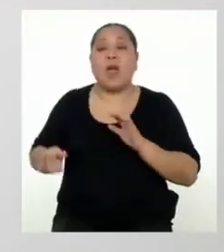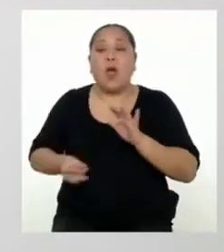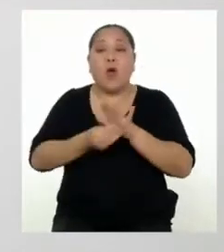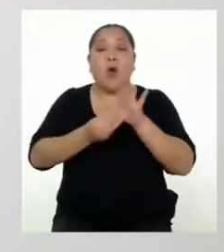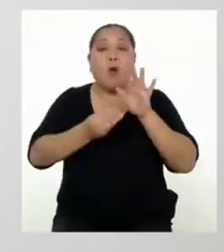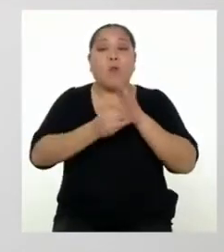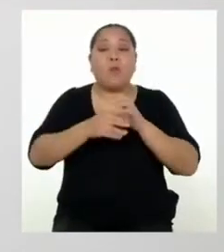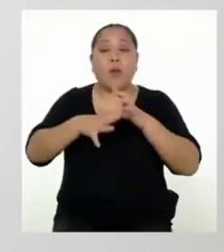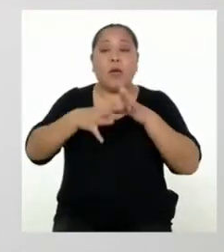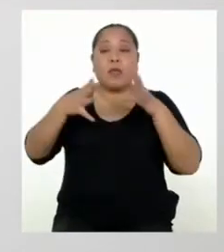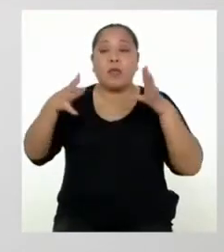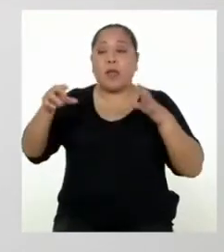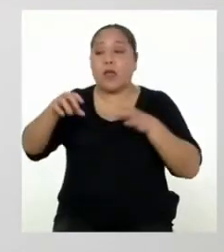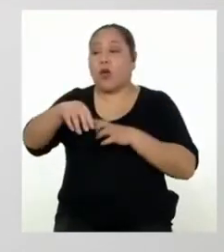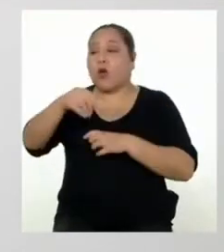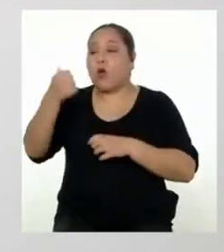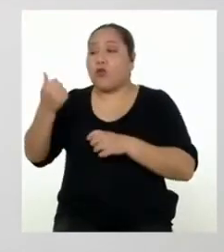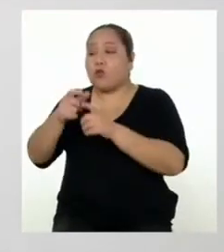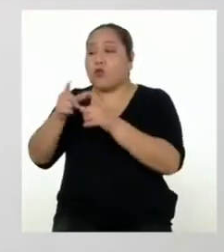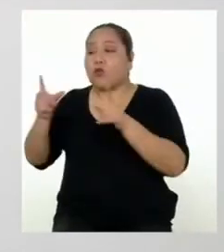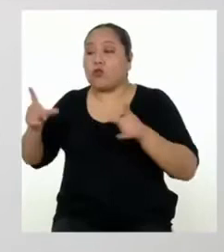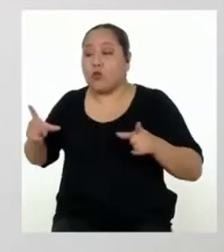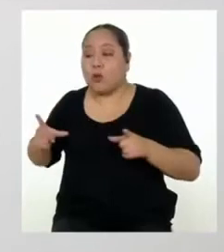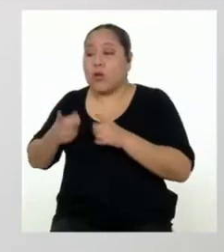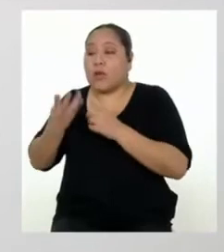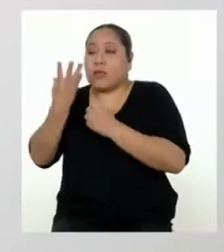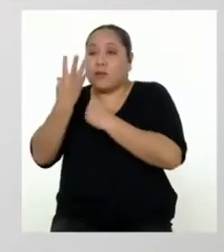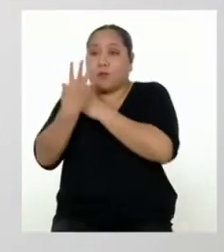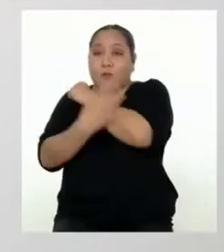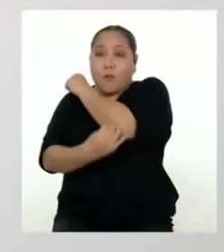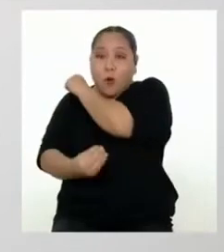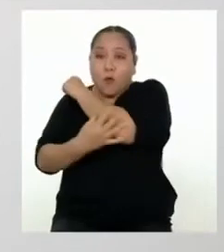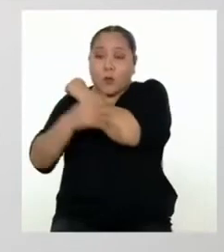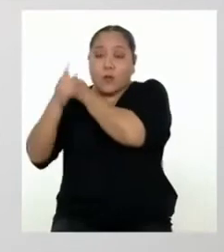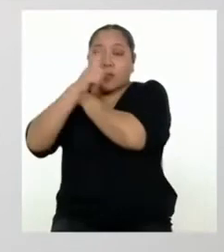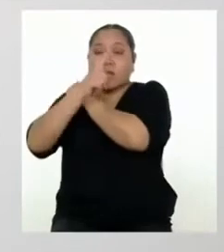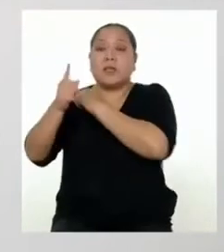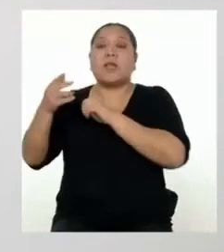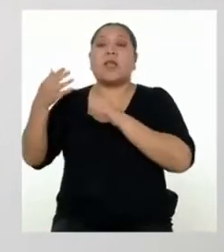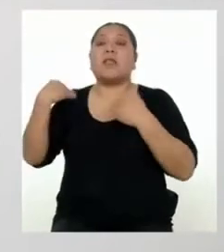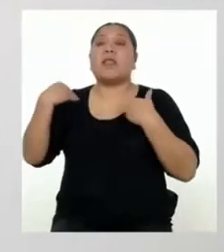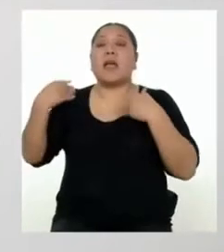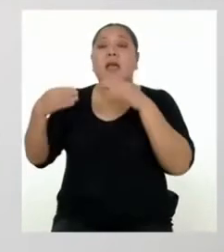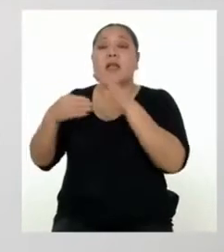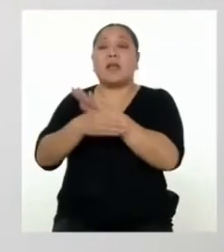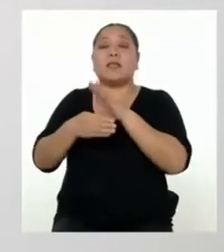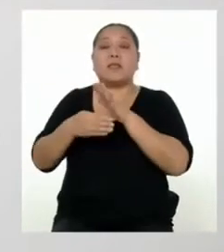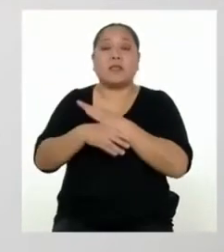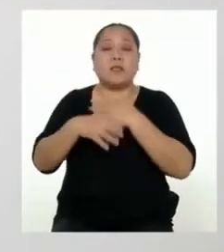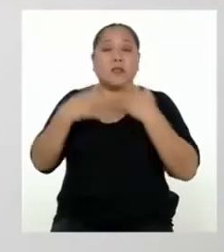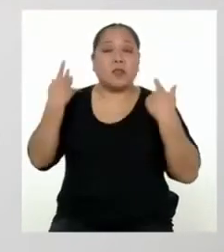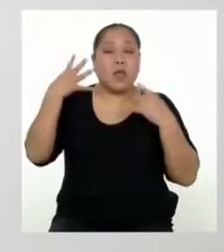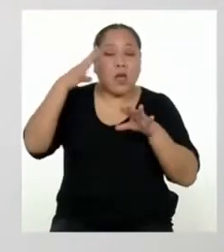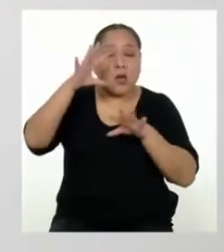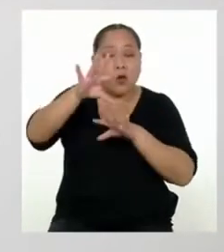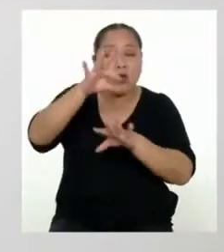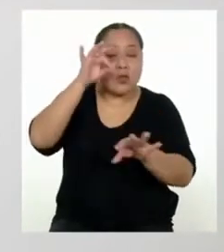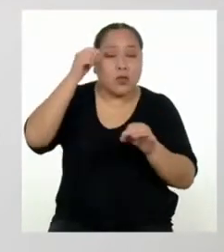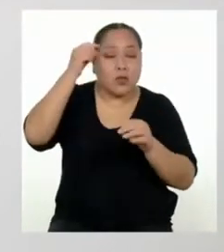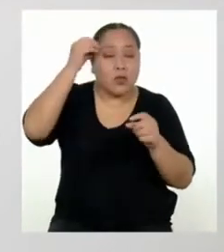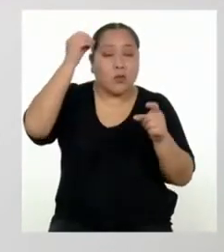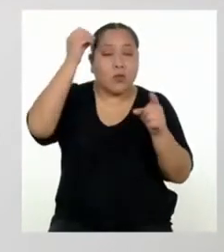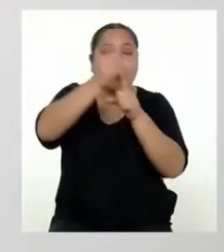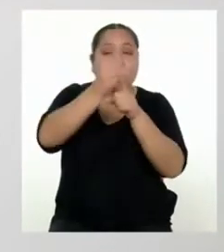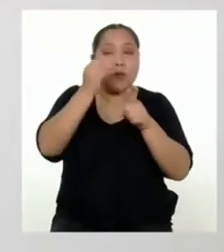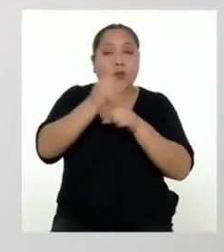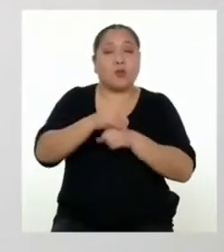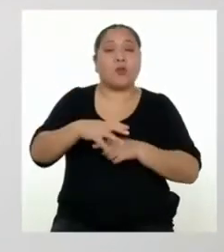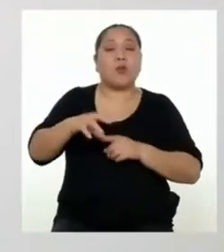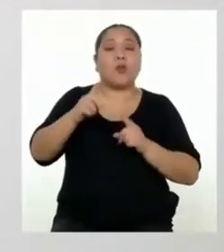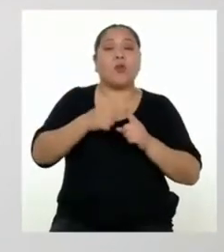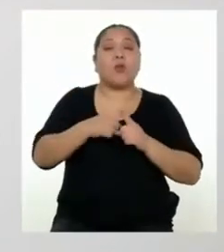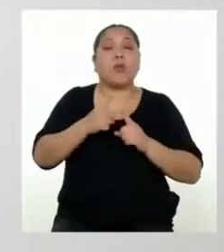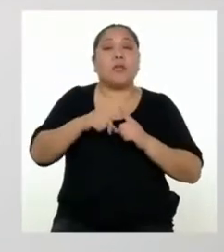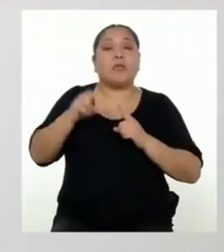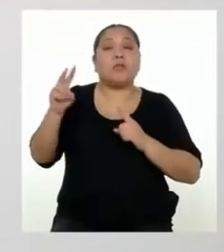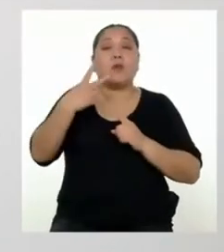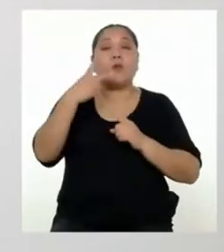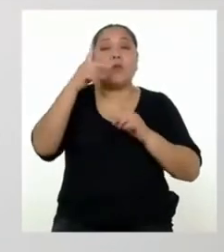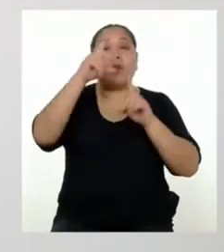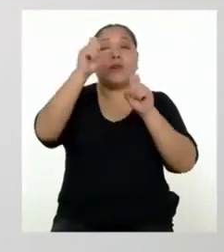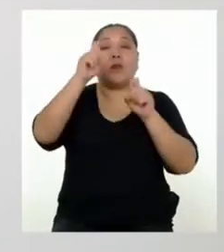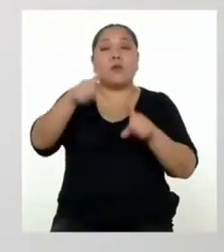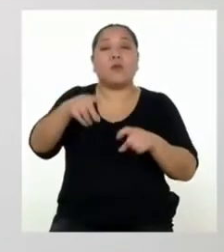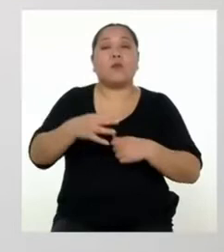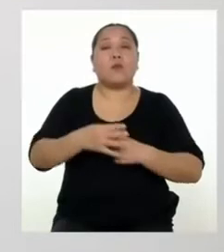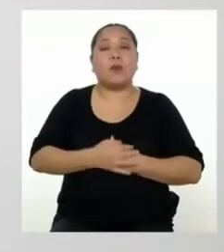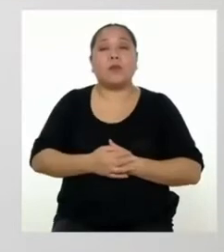posibilidad de que otros hogares accedan a él. Ahora que ya identificaste tu propósito, vamos con la segunda pregunta.